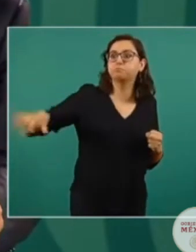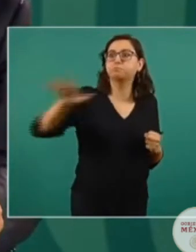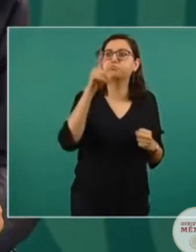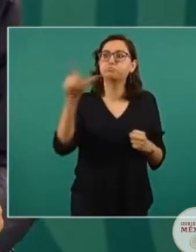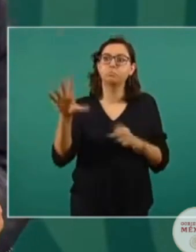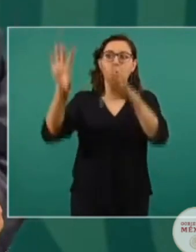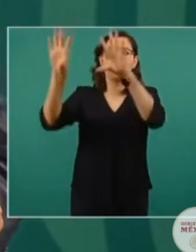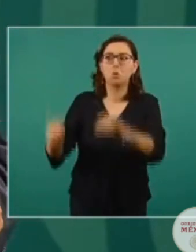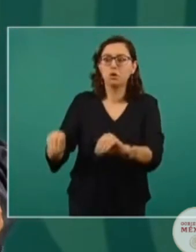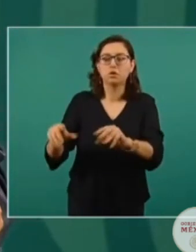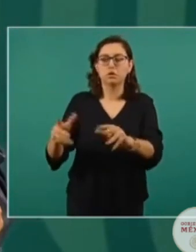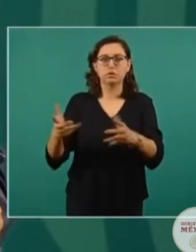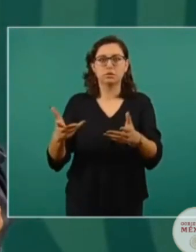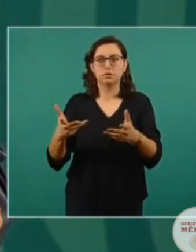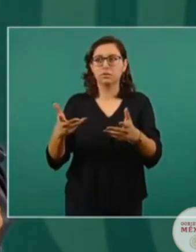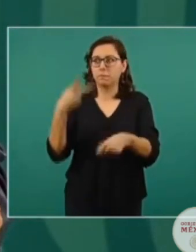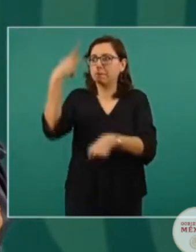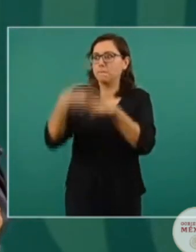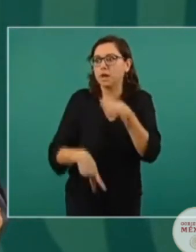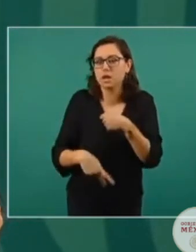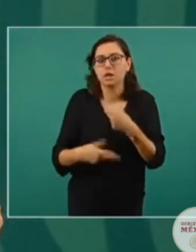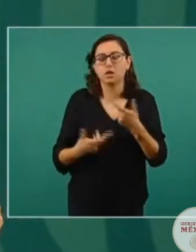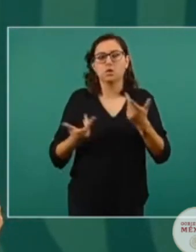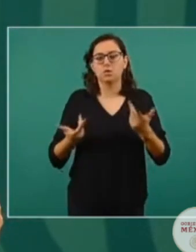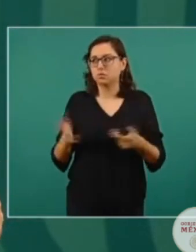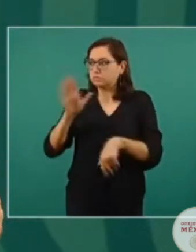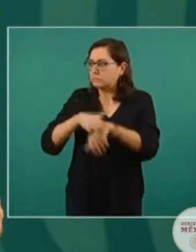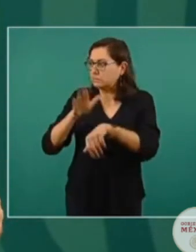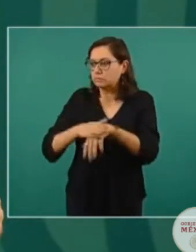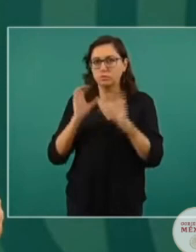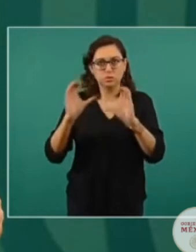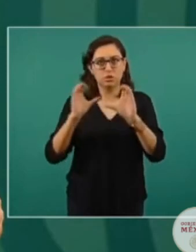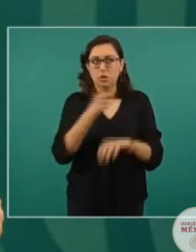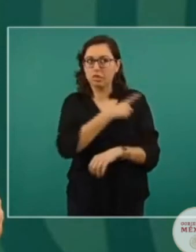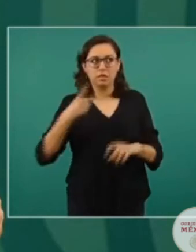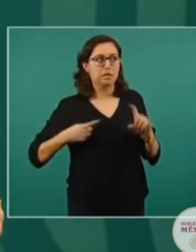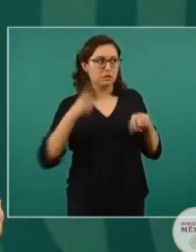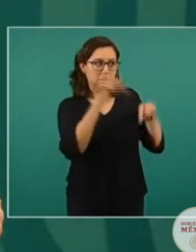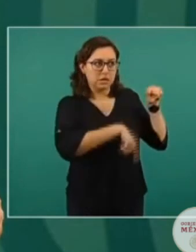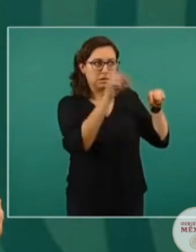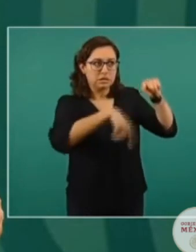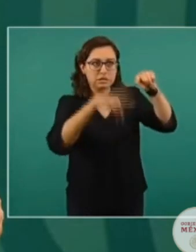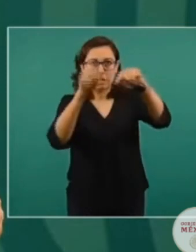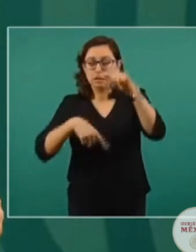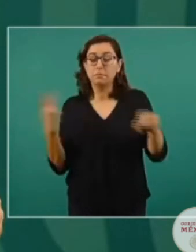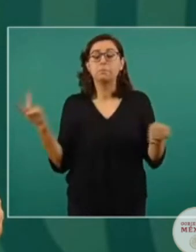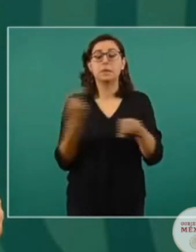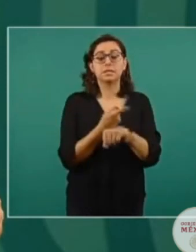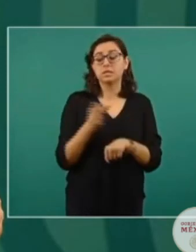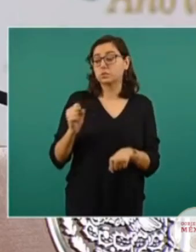seguridad nacional y que teníamos que cuidarlo. Pues un ministro en la Corte, conservador,